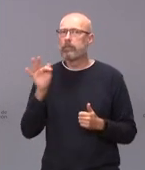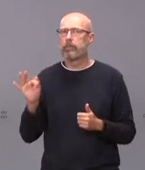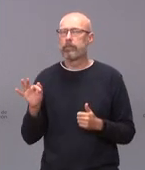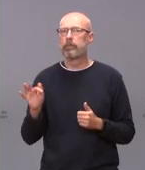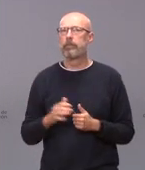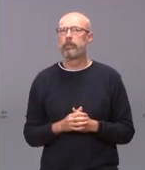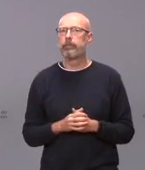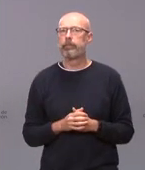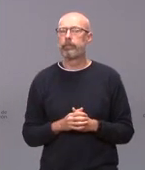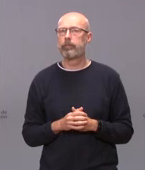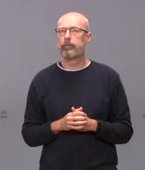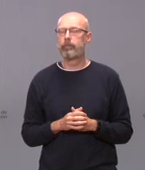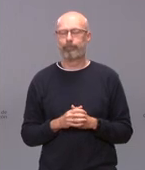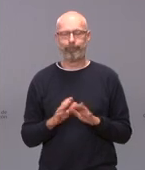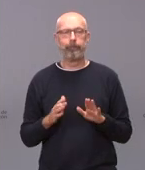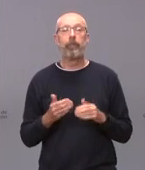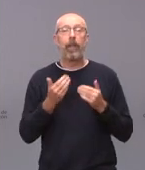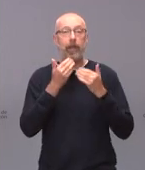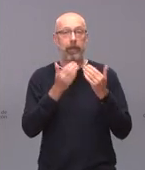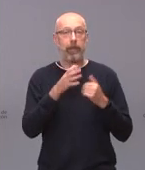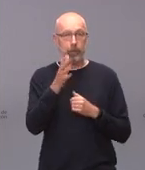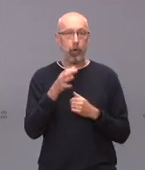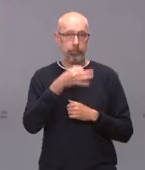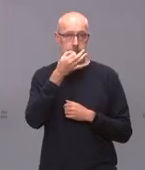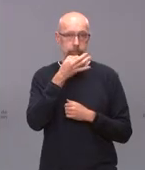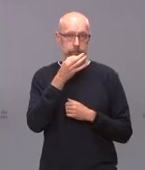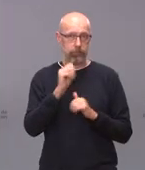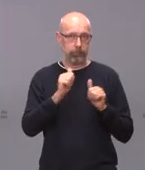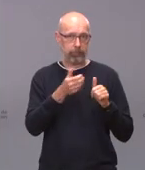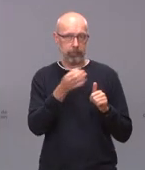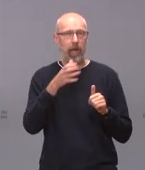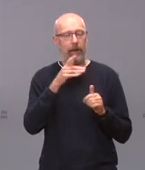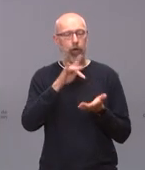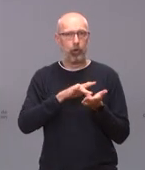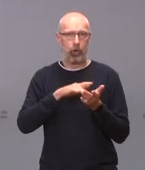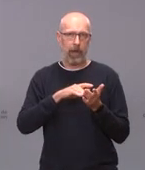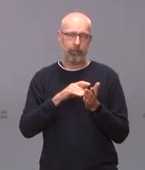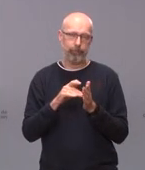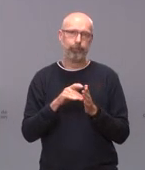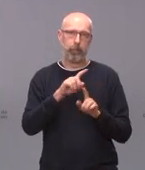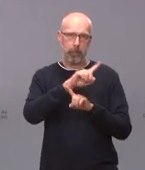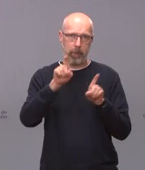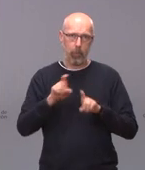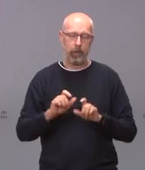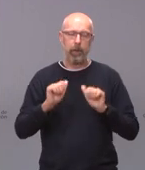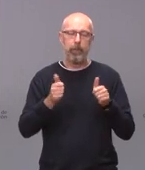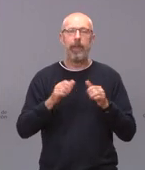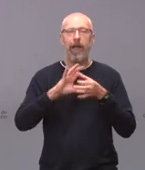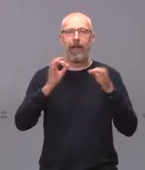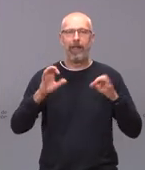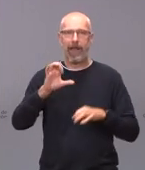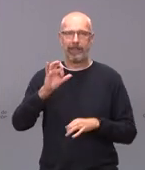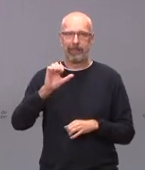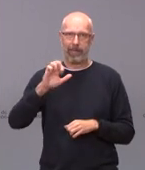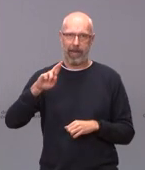Pues muchas gracias por estas intervenciones iniciales. Vamos a abrir el turno de preguntas con Eva Marín, de la cadena SER. Eva, buenos